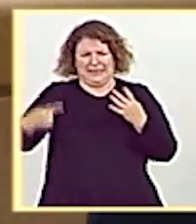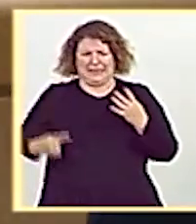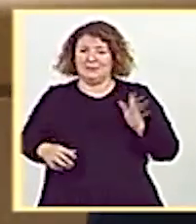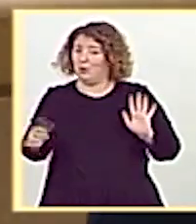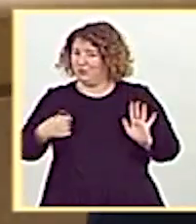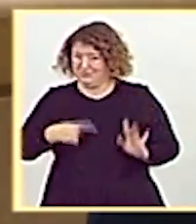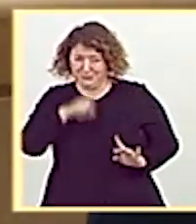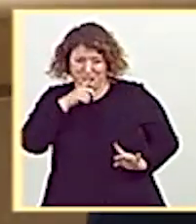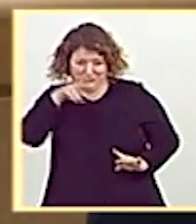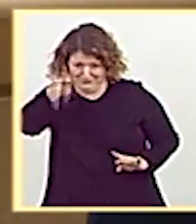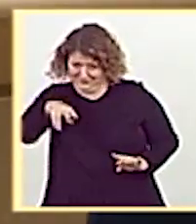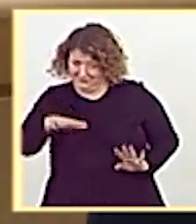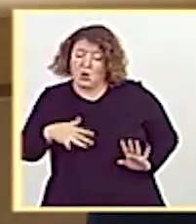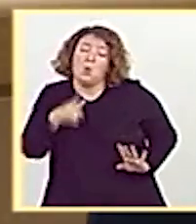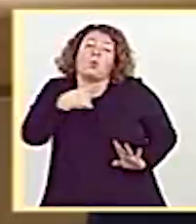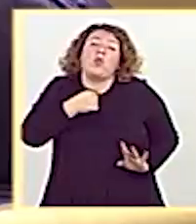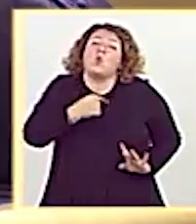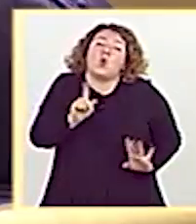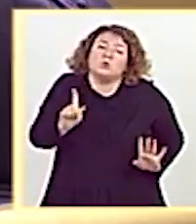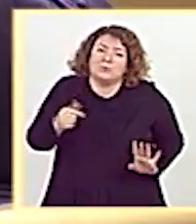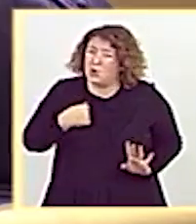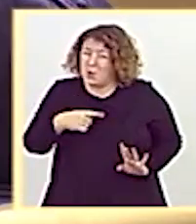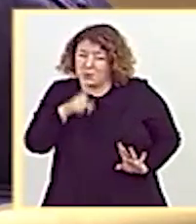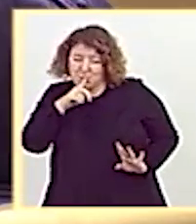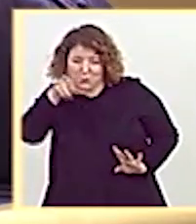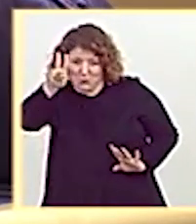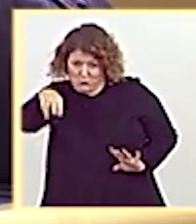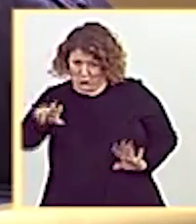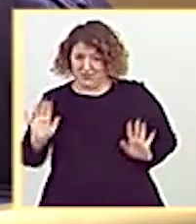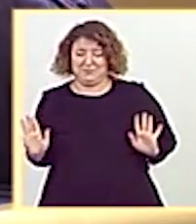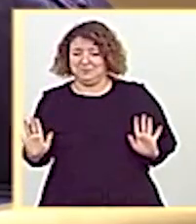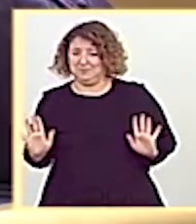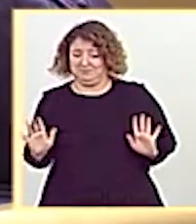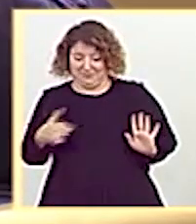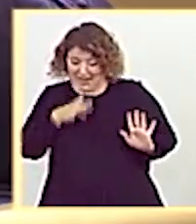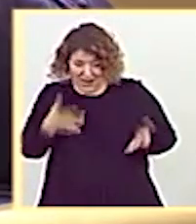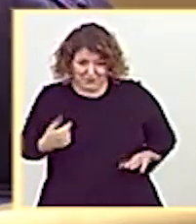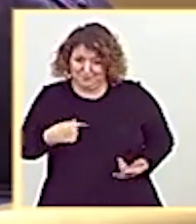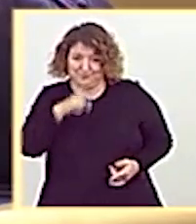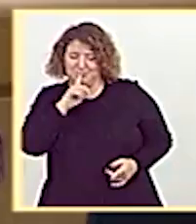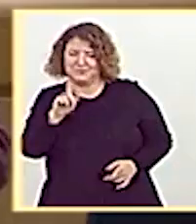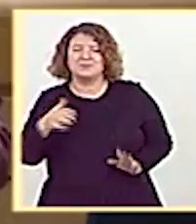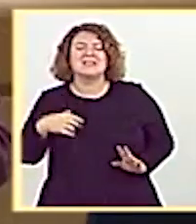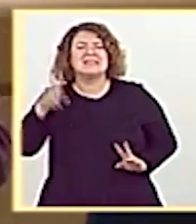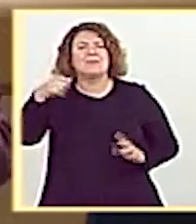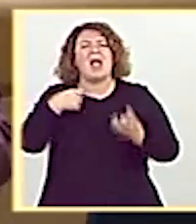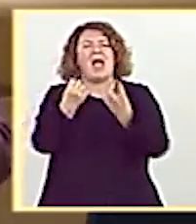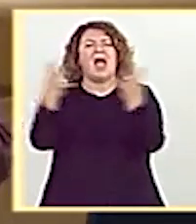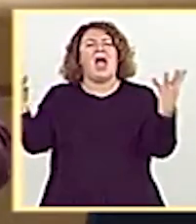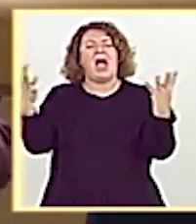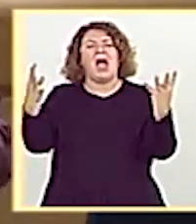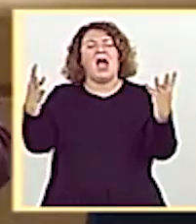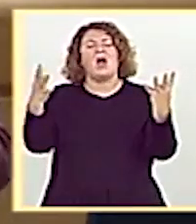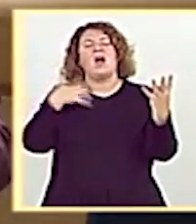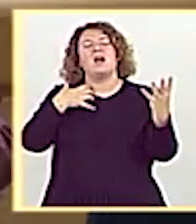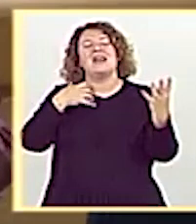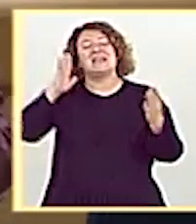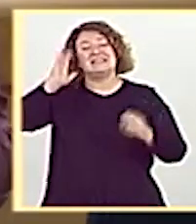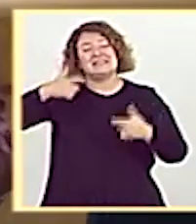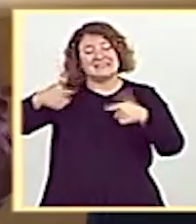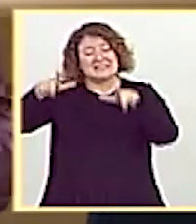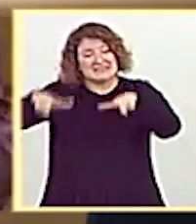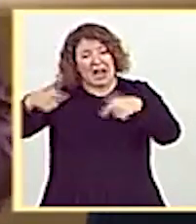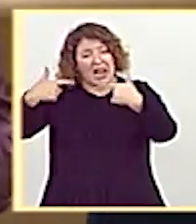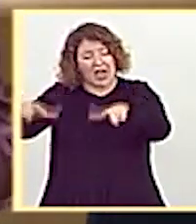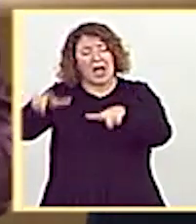le guste lo que digo, pero callada no estoy. En primer lugar, respecto a la Audiencia Nacional, la Sala de lo Penal de la Audiencia Nacional,